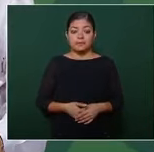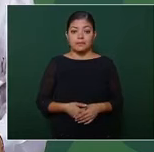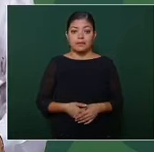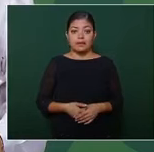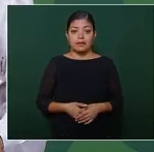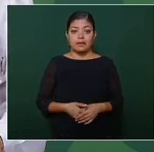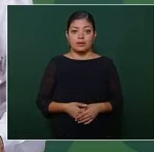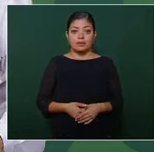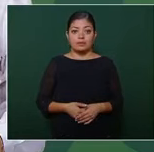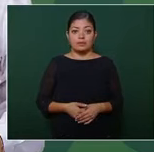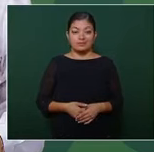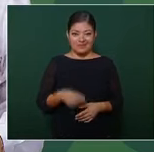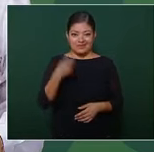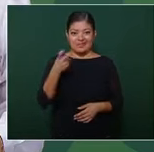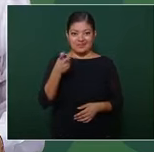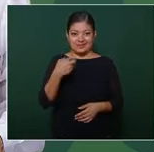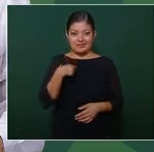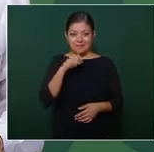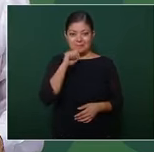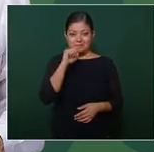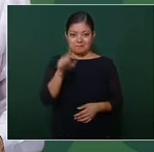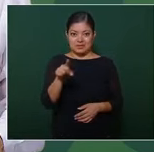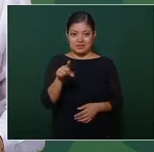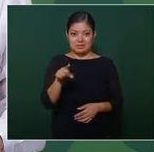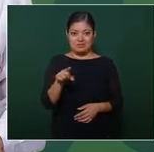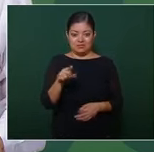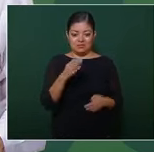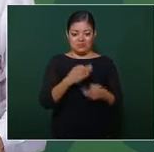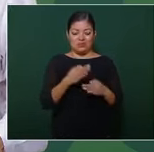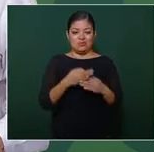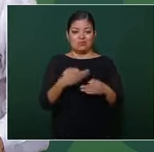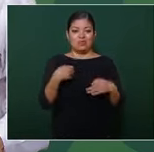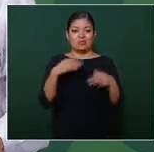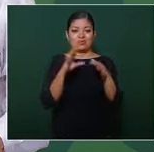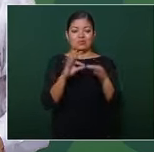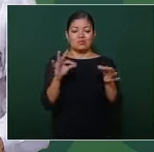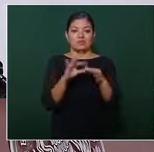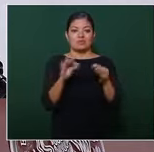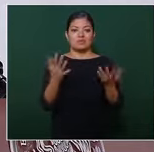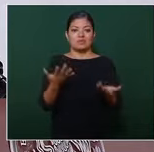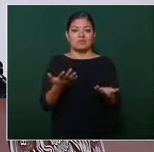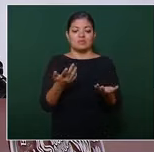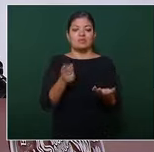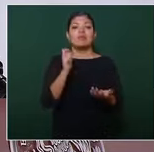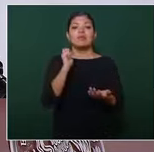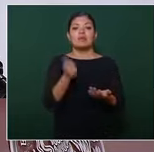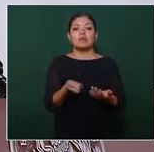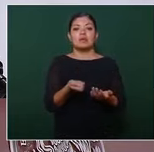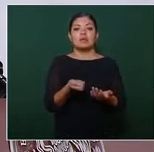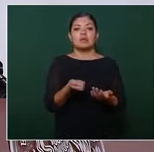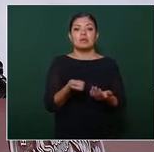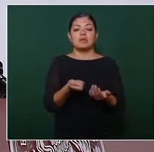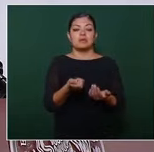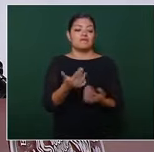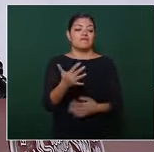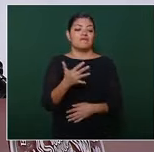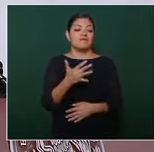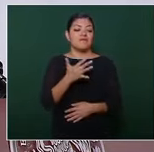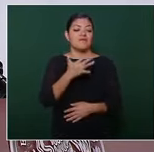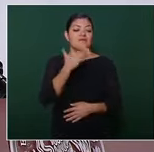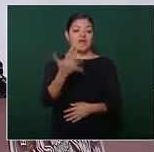les menciono de que se declara fraude